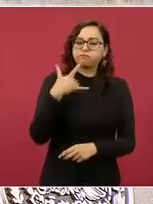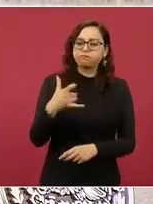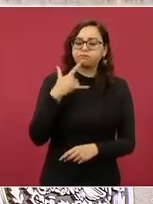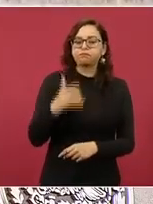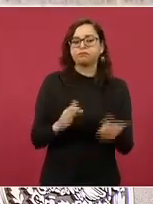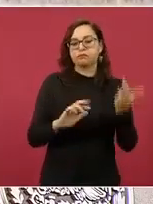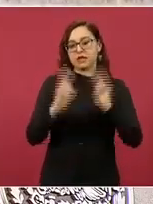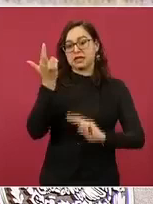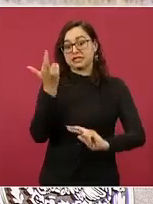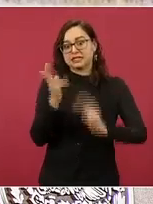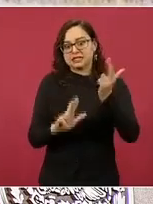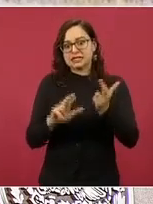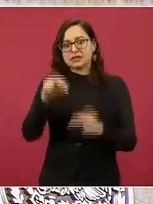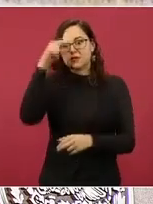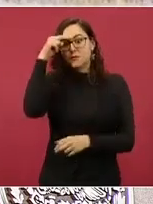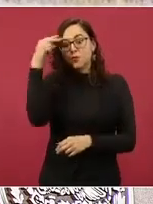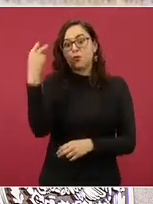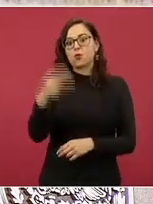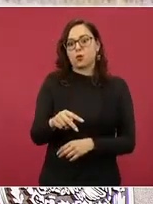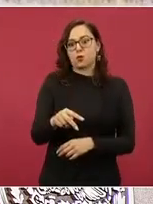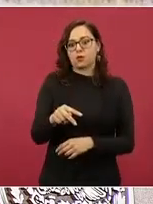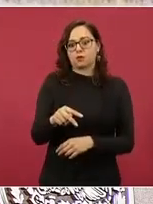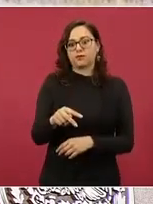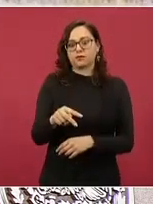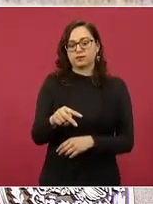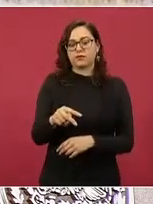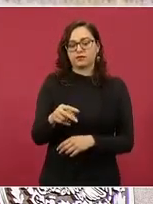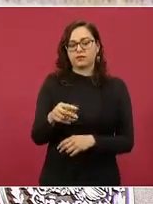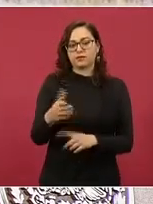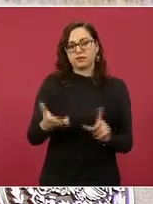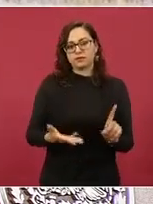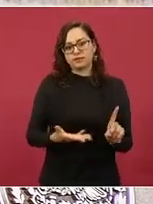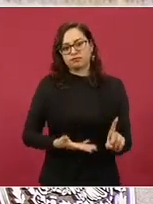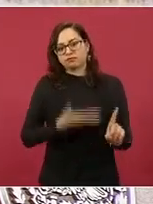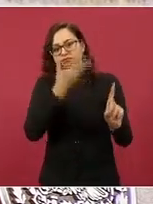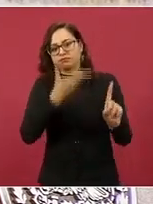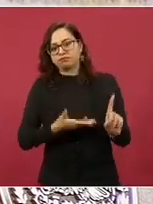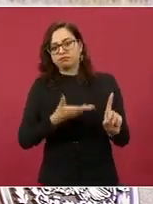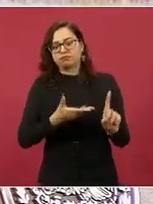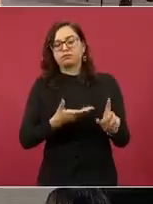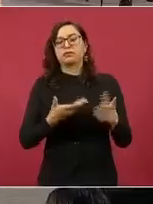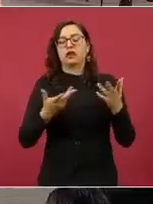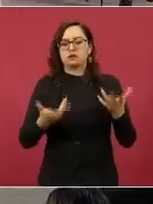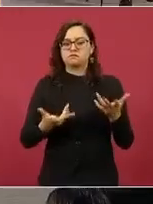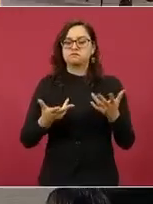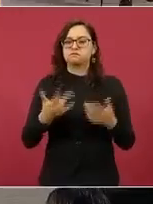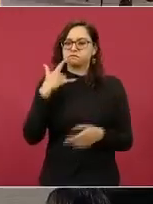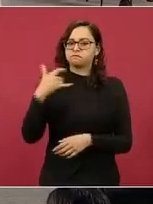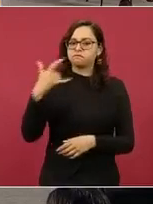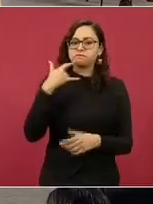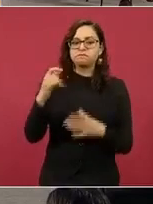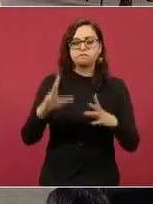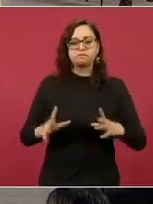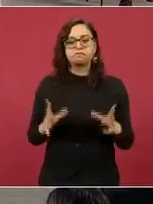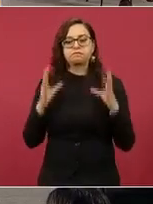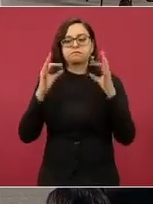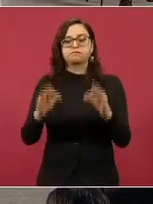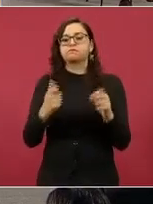participante en la fundación del Partido Liberal,